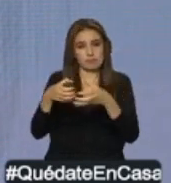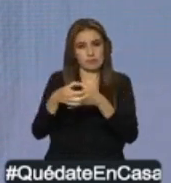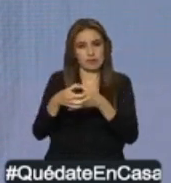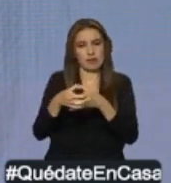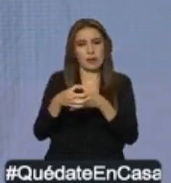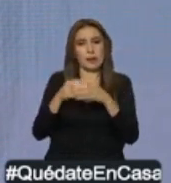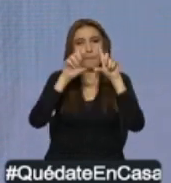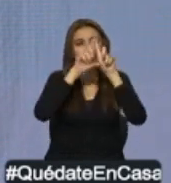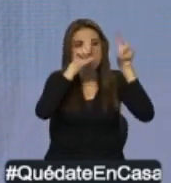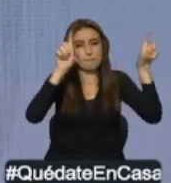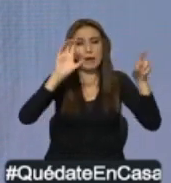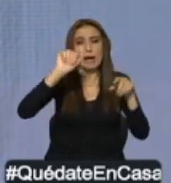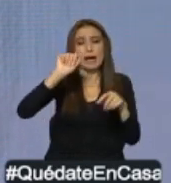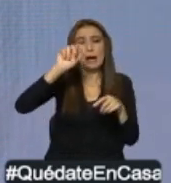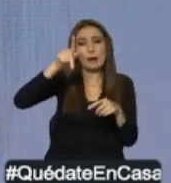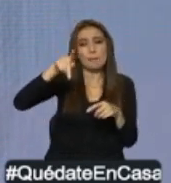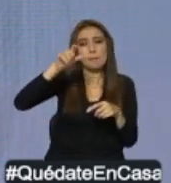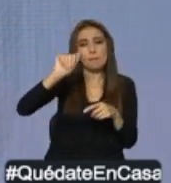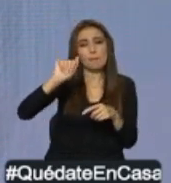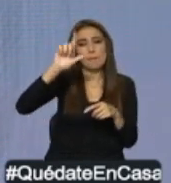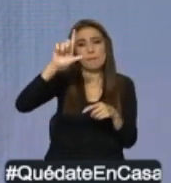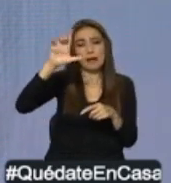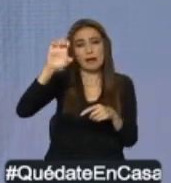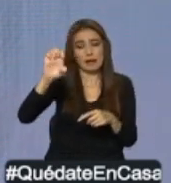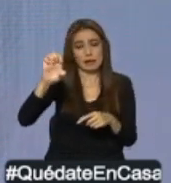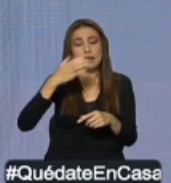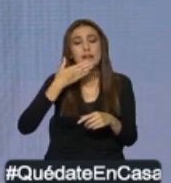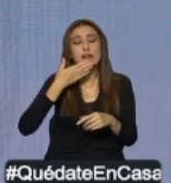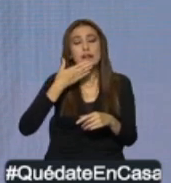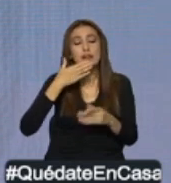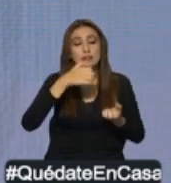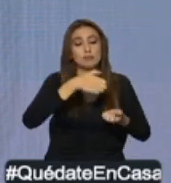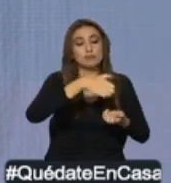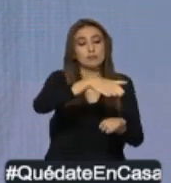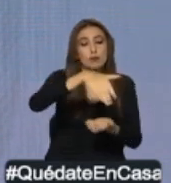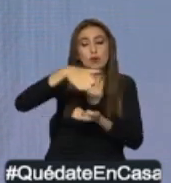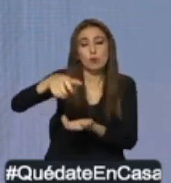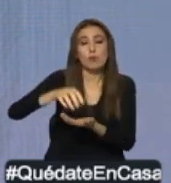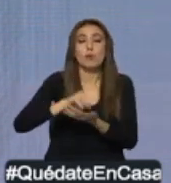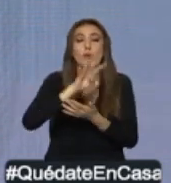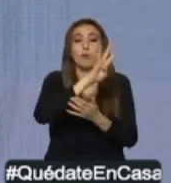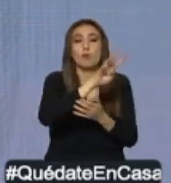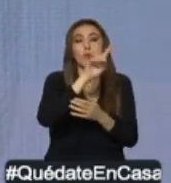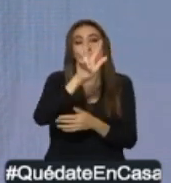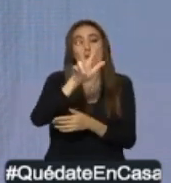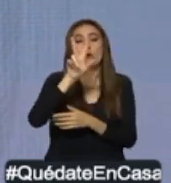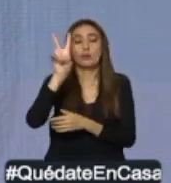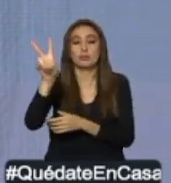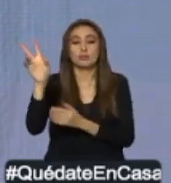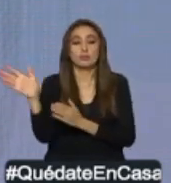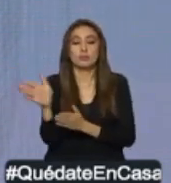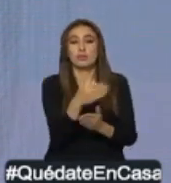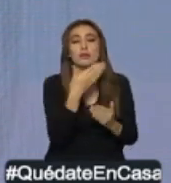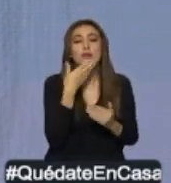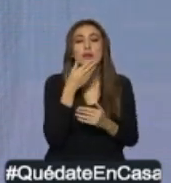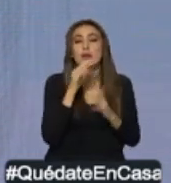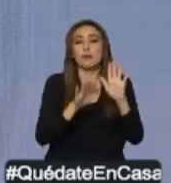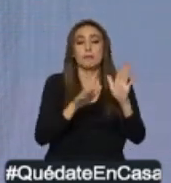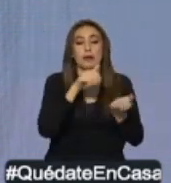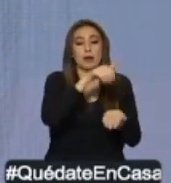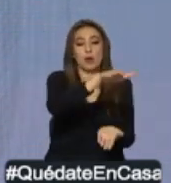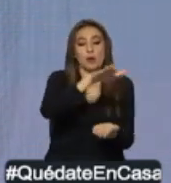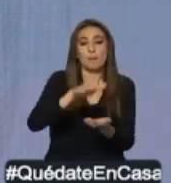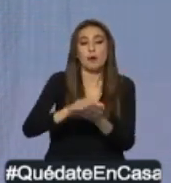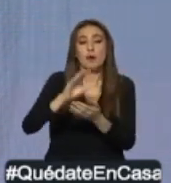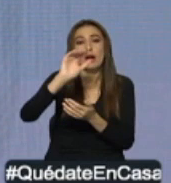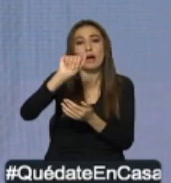Ecuador, APALE, donó 432 cajas, aproximadamente 37,500 litros de alcohol